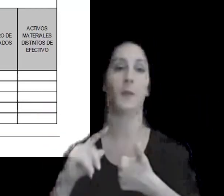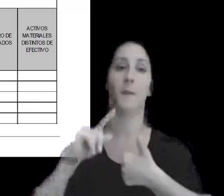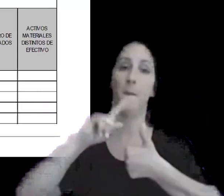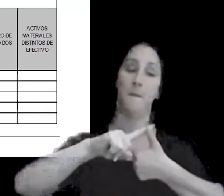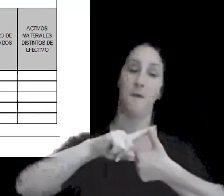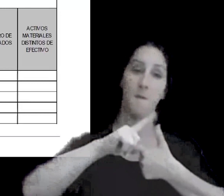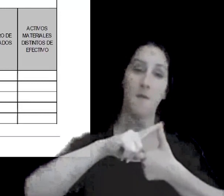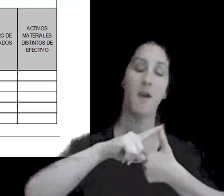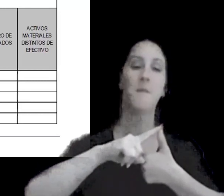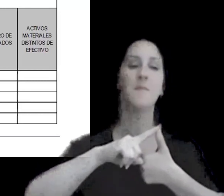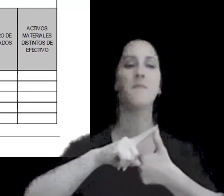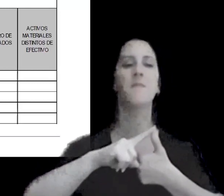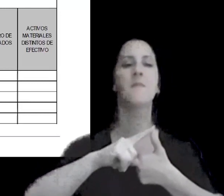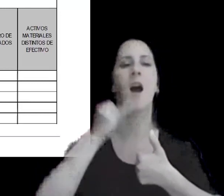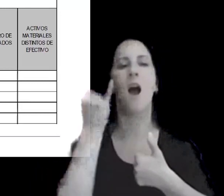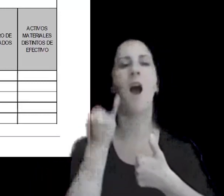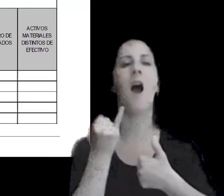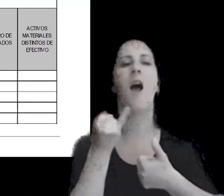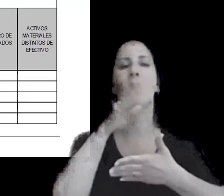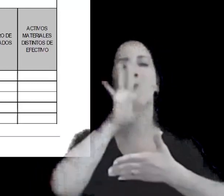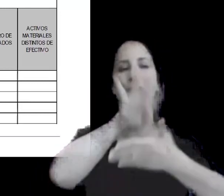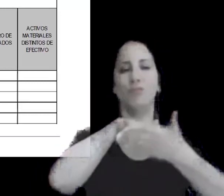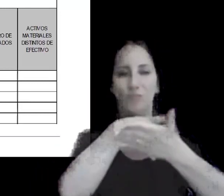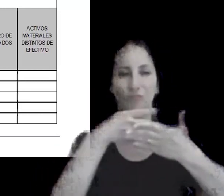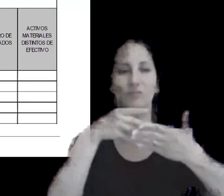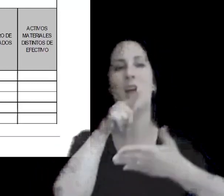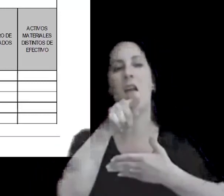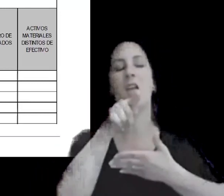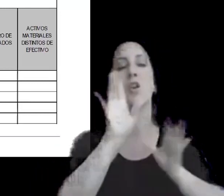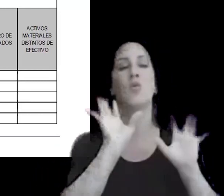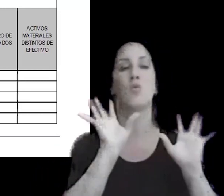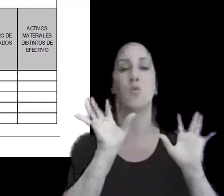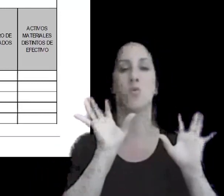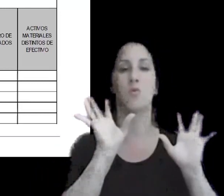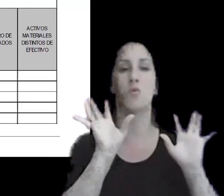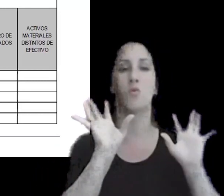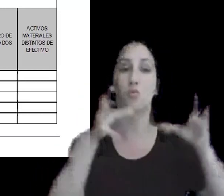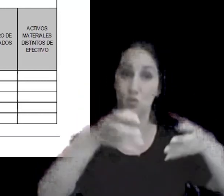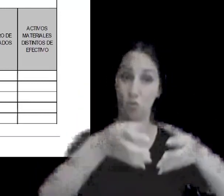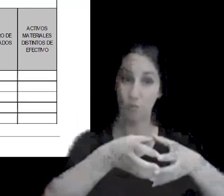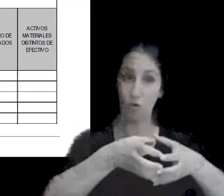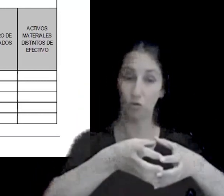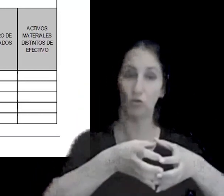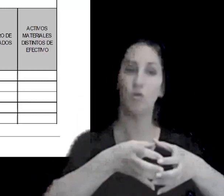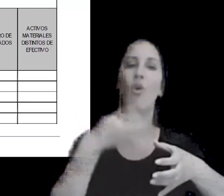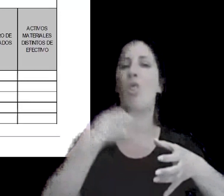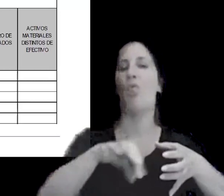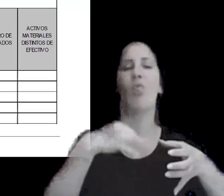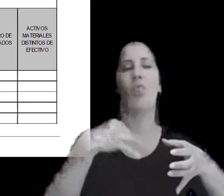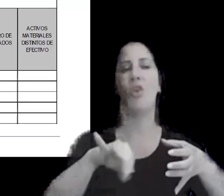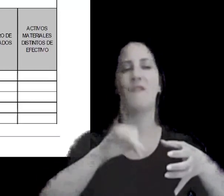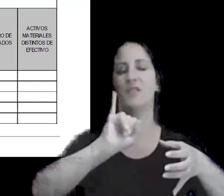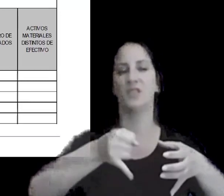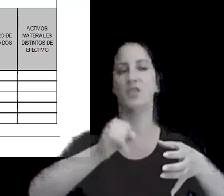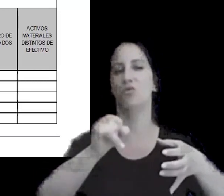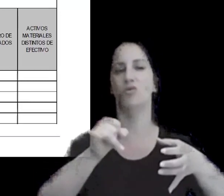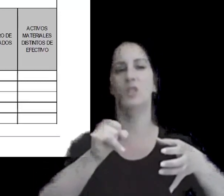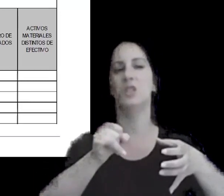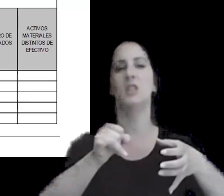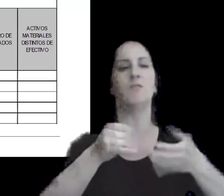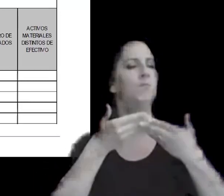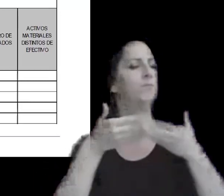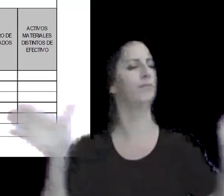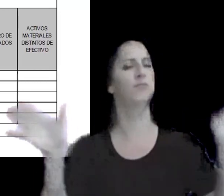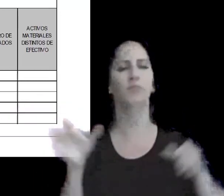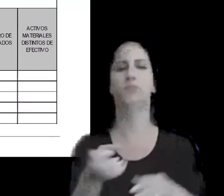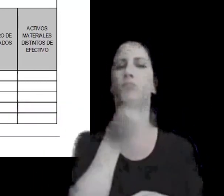una plantilla donde los grupos deben declarar en forma aperturada